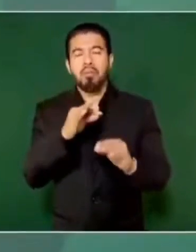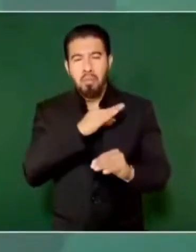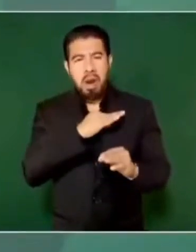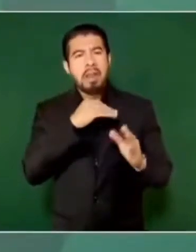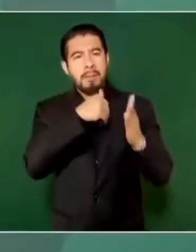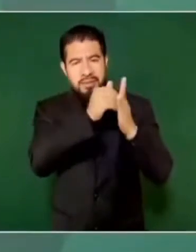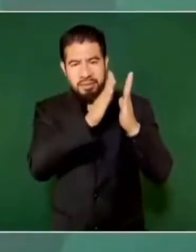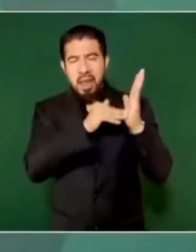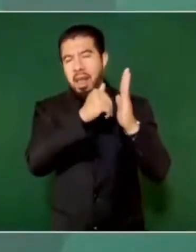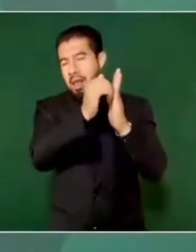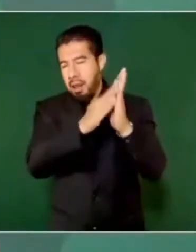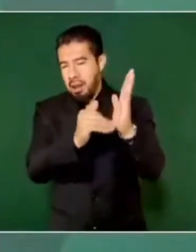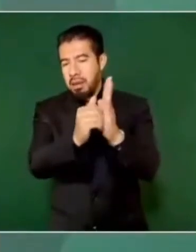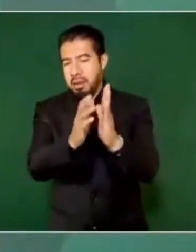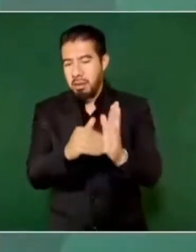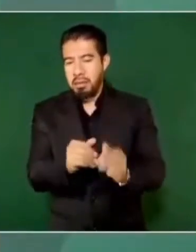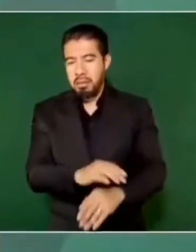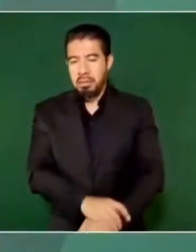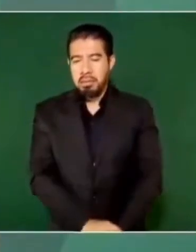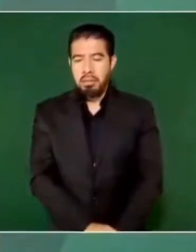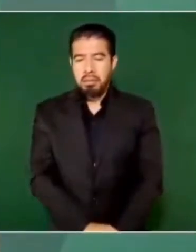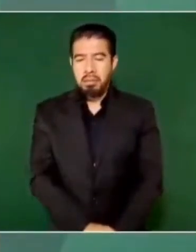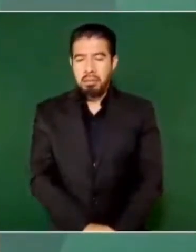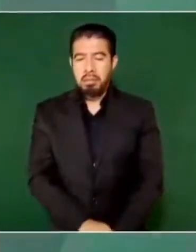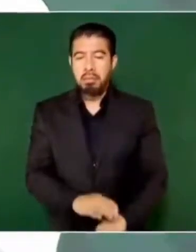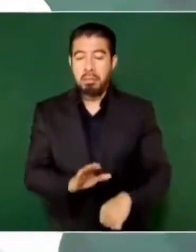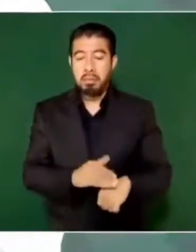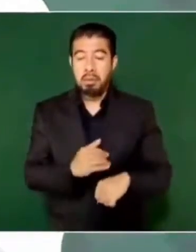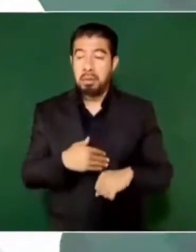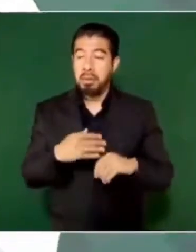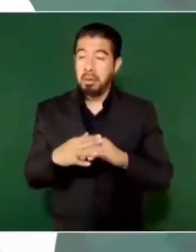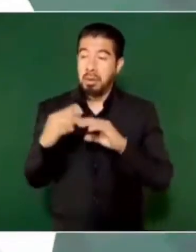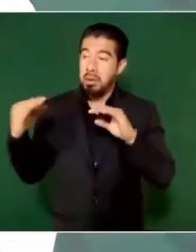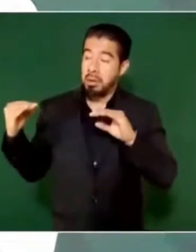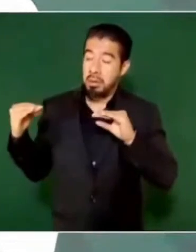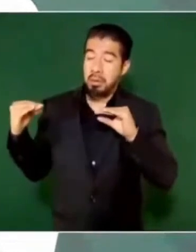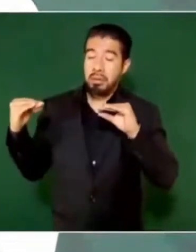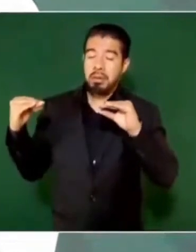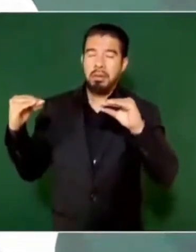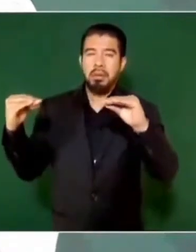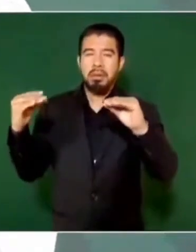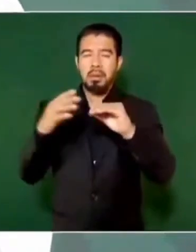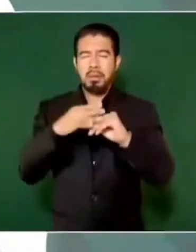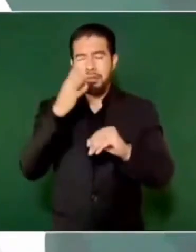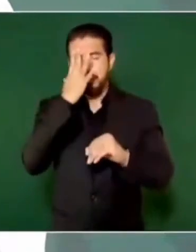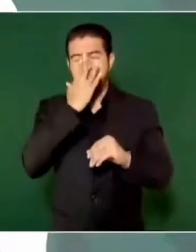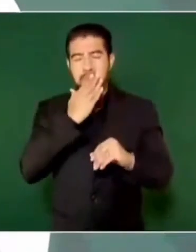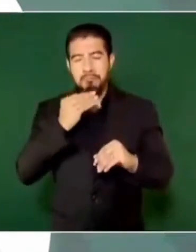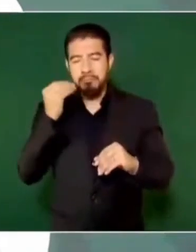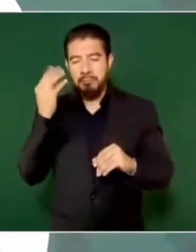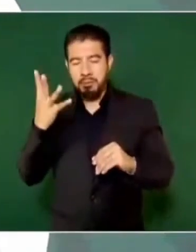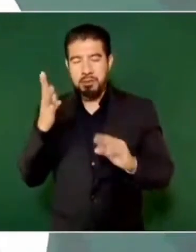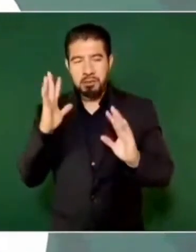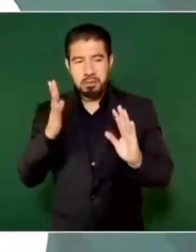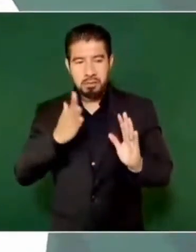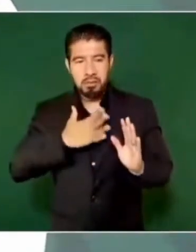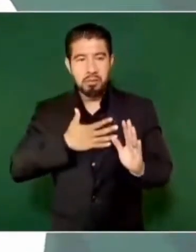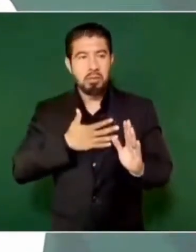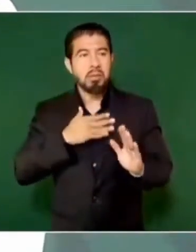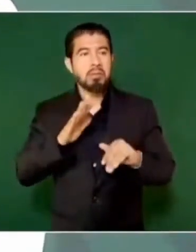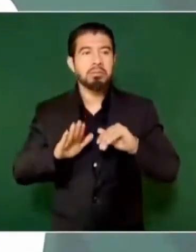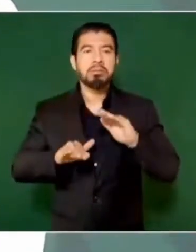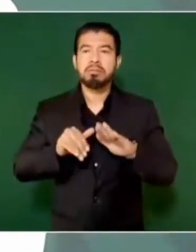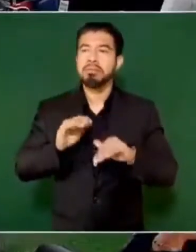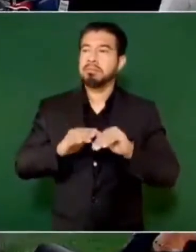no, porque el malecón está muy bello, la parte que yo ya recorrí,